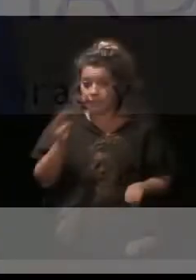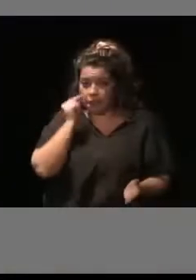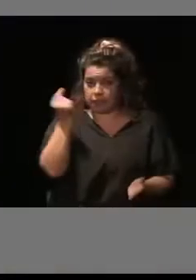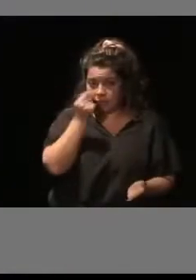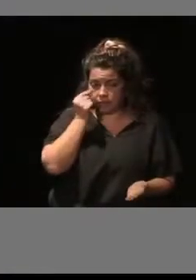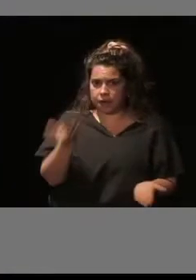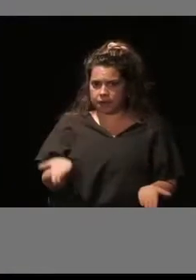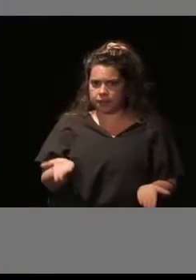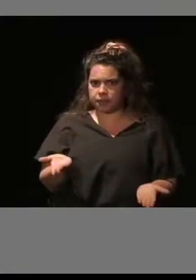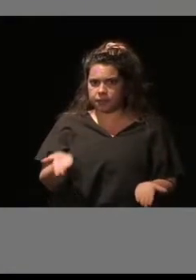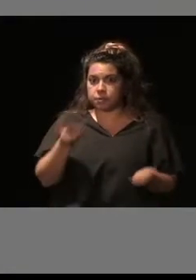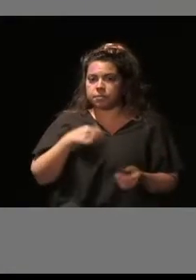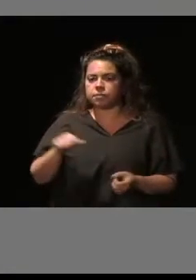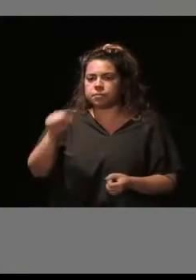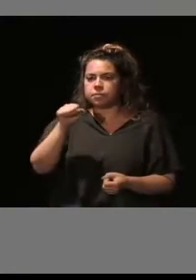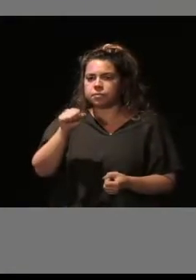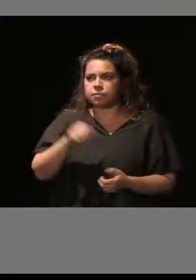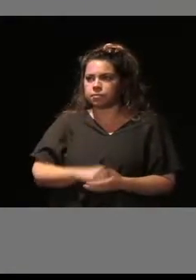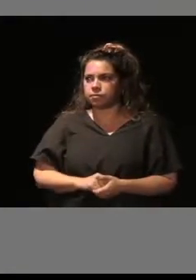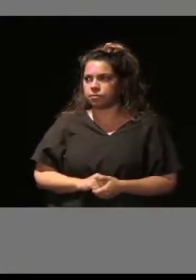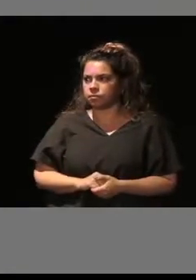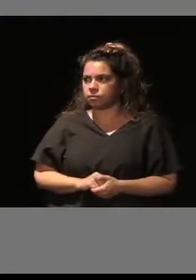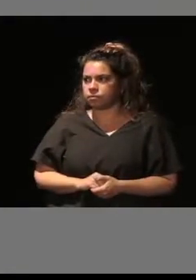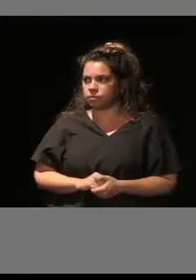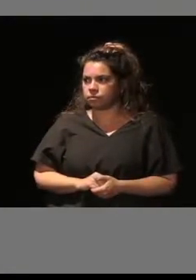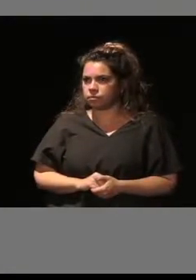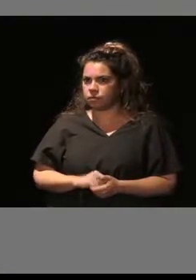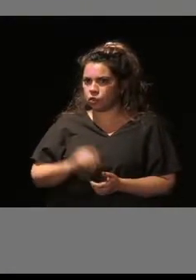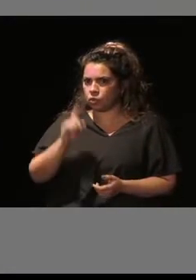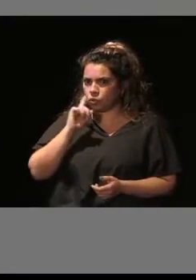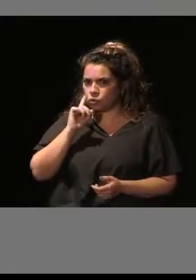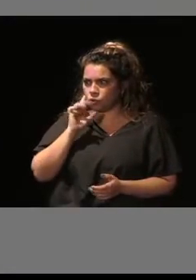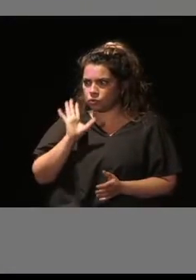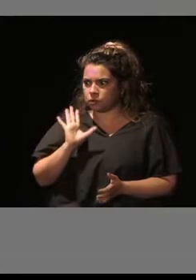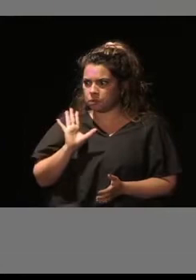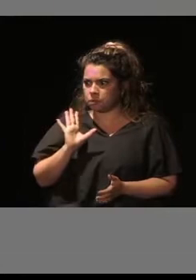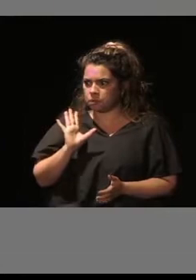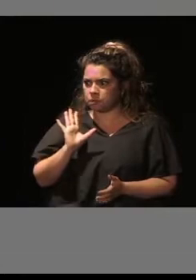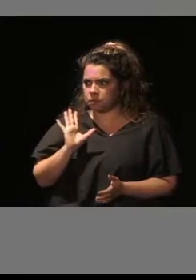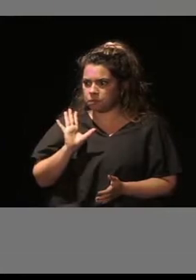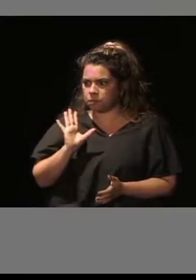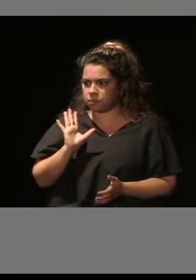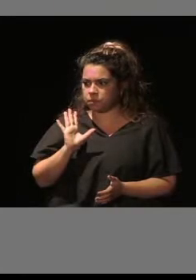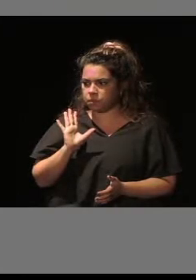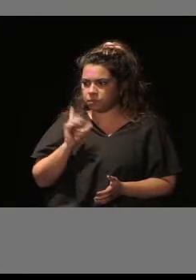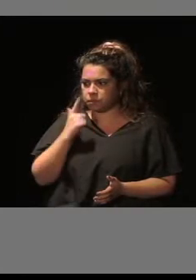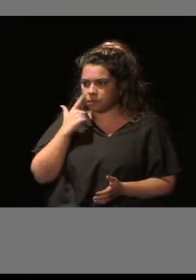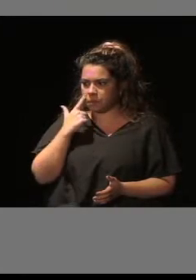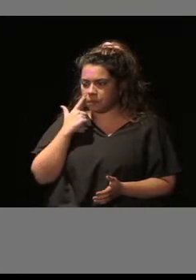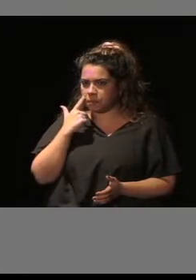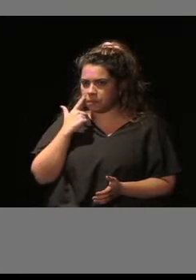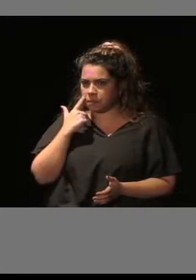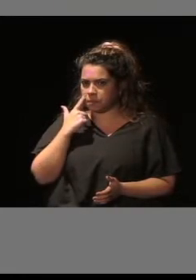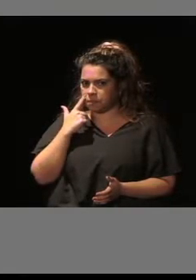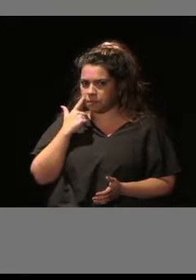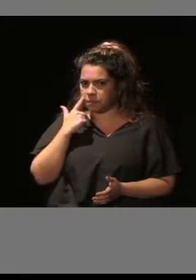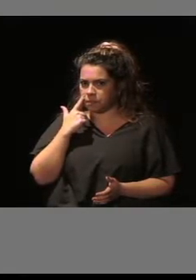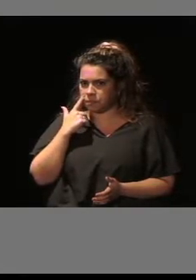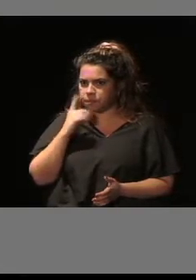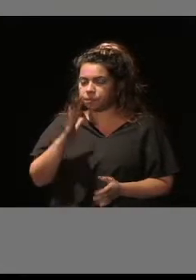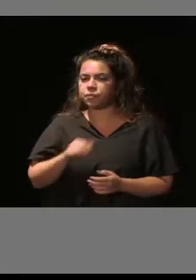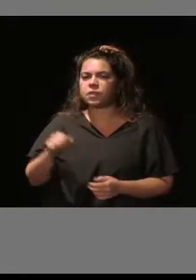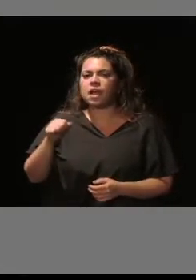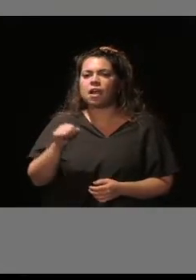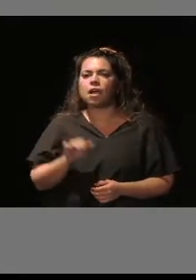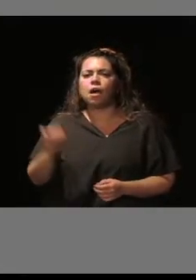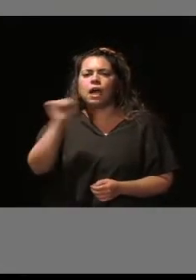Como decía, el año 2020… No sé yo muy bien si esto… Es que me ha saltado una parte. En